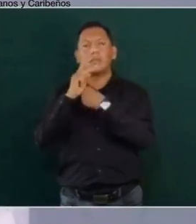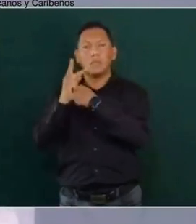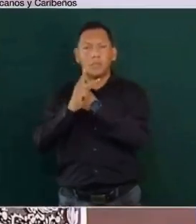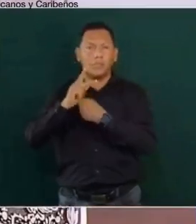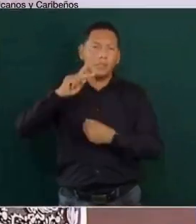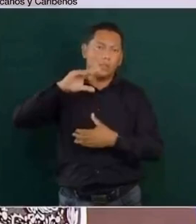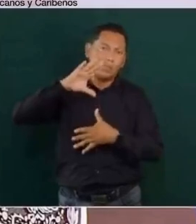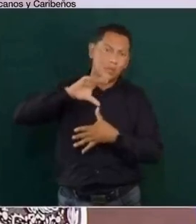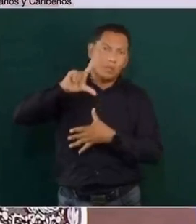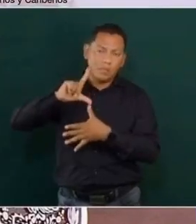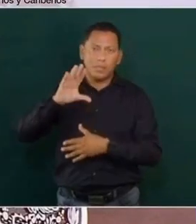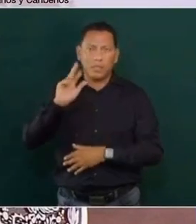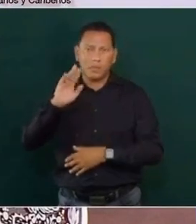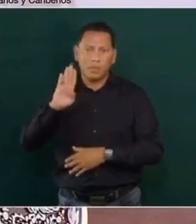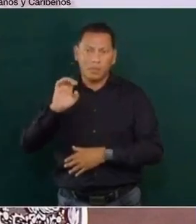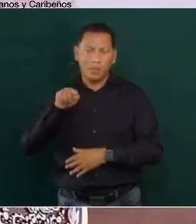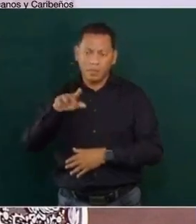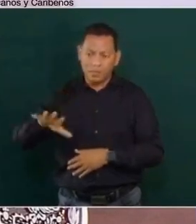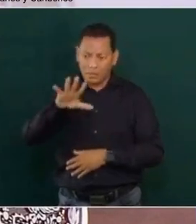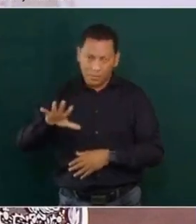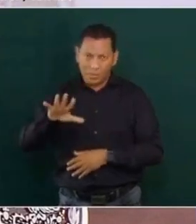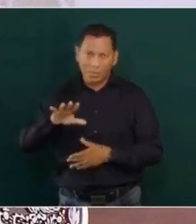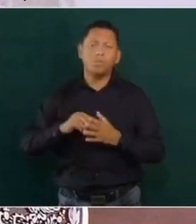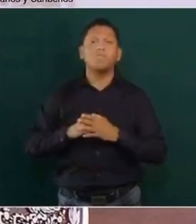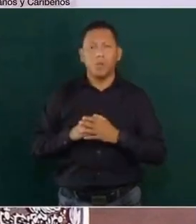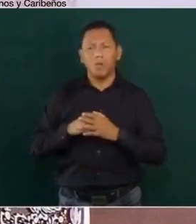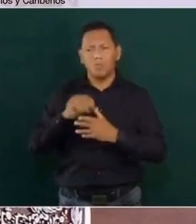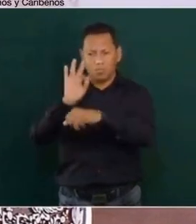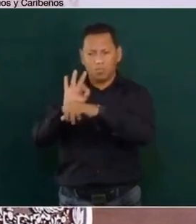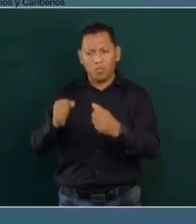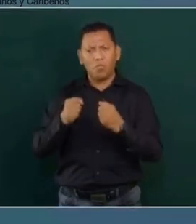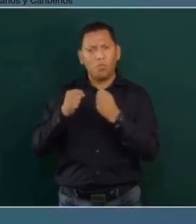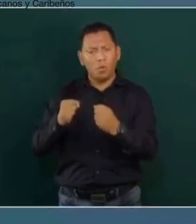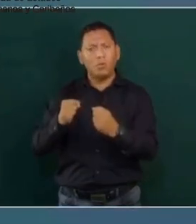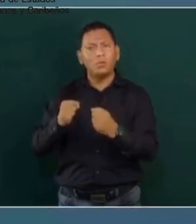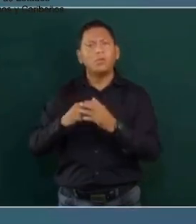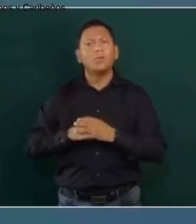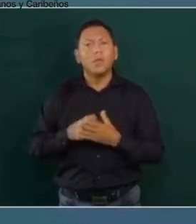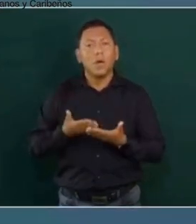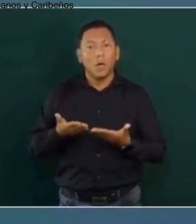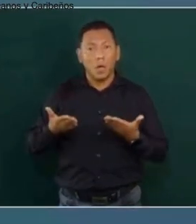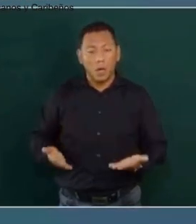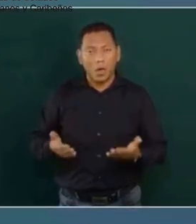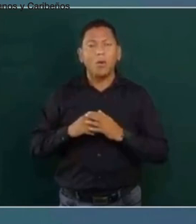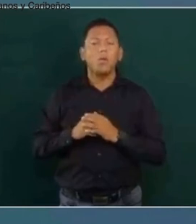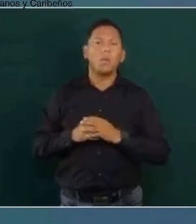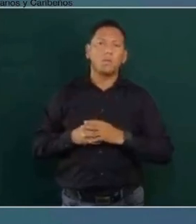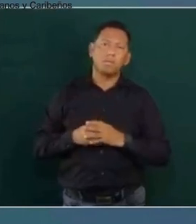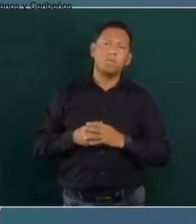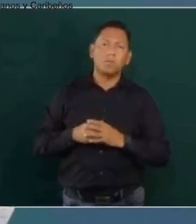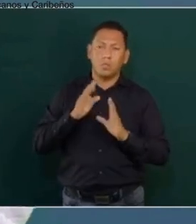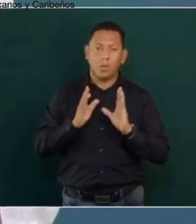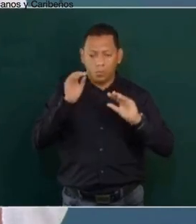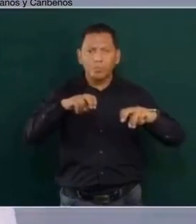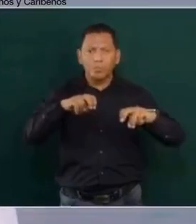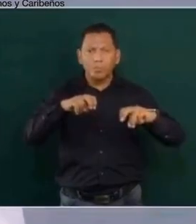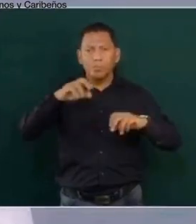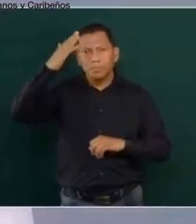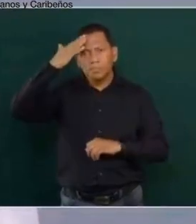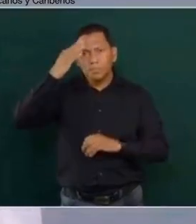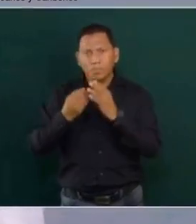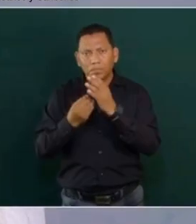América Latina y del Caribe que estamos fortaleciendo. Y ahora que se renovó la